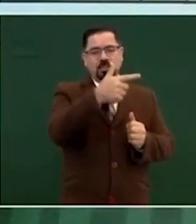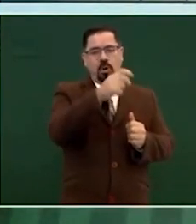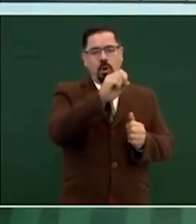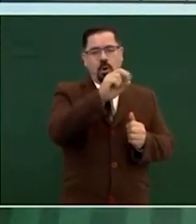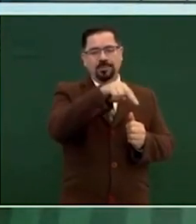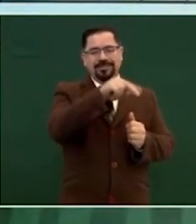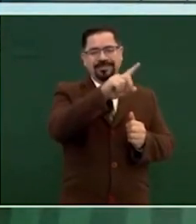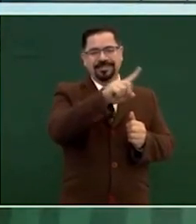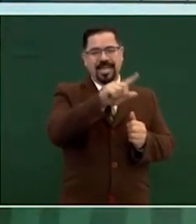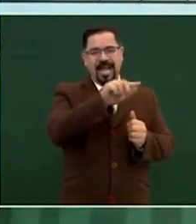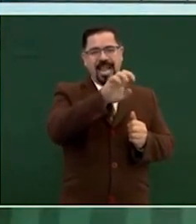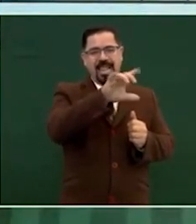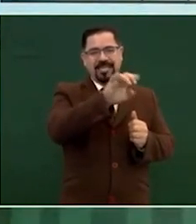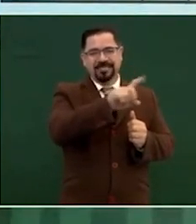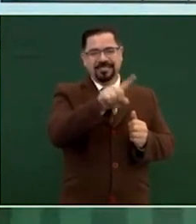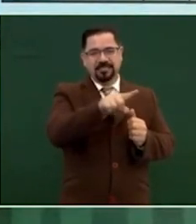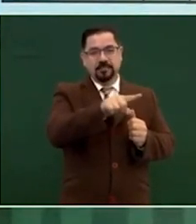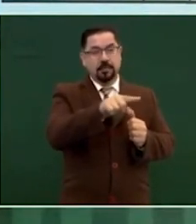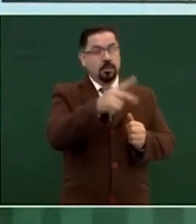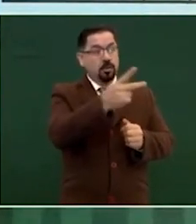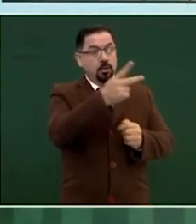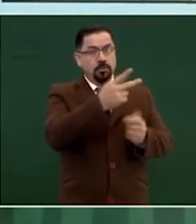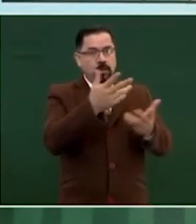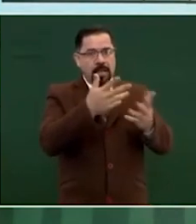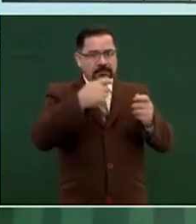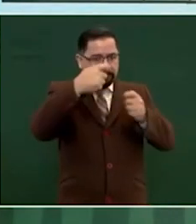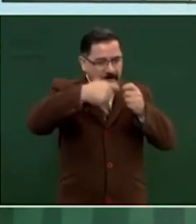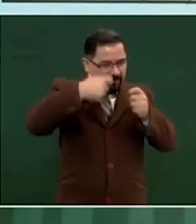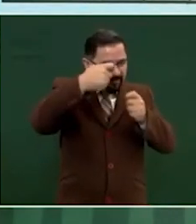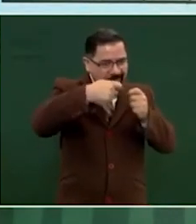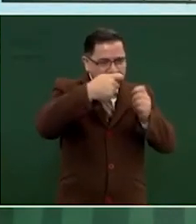imponer la mal llamada reforma educativa